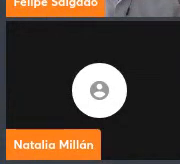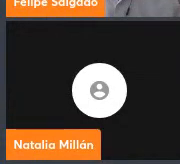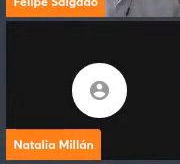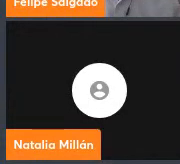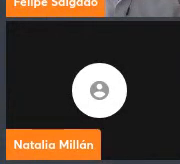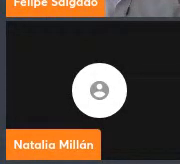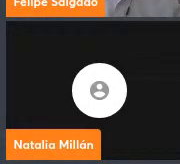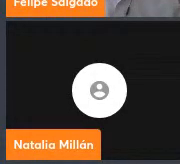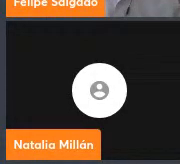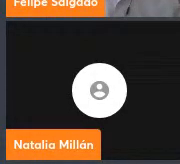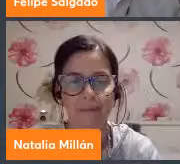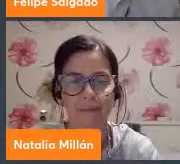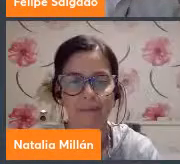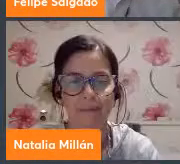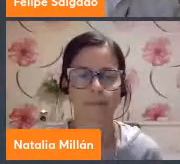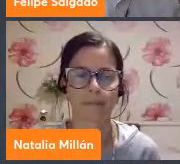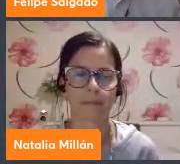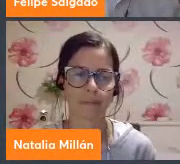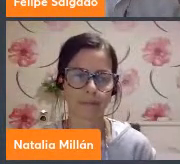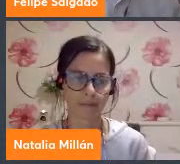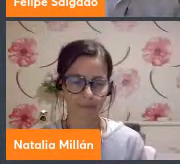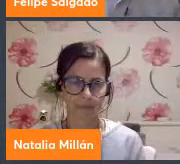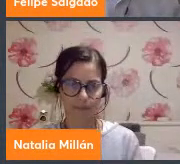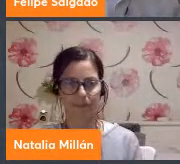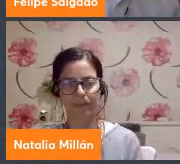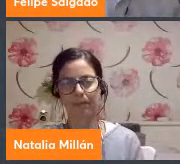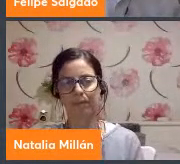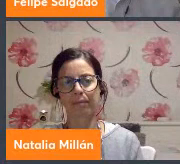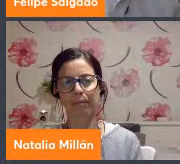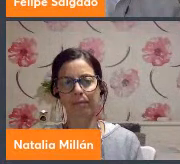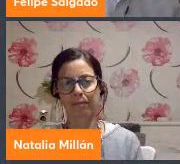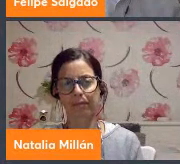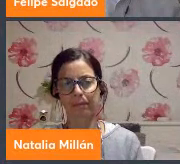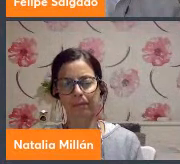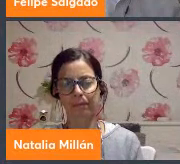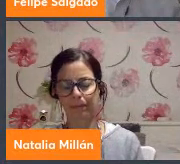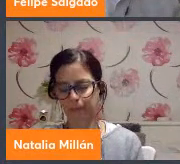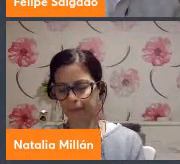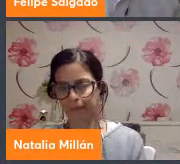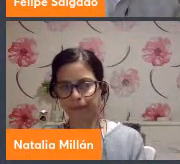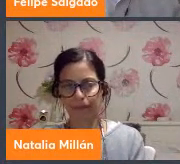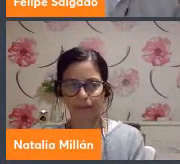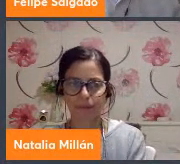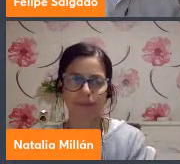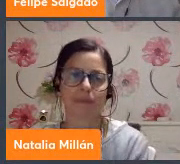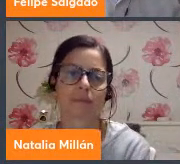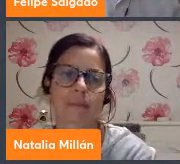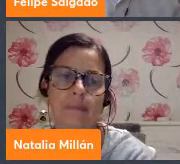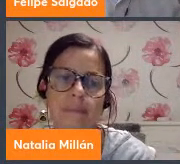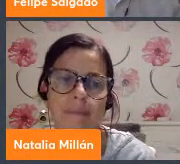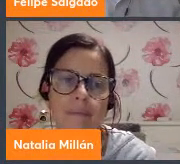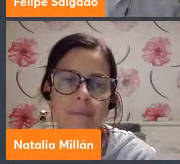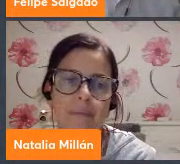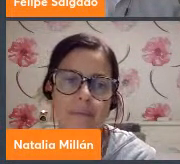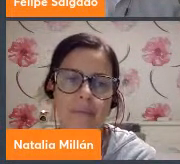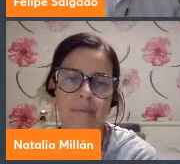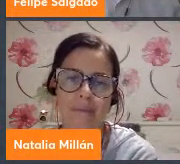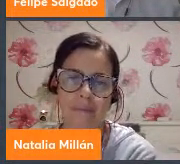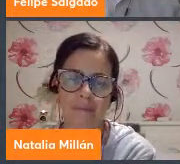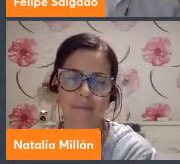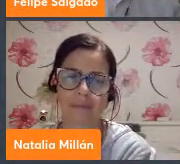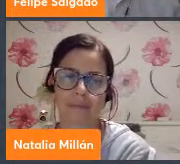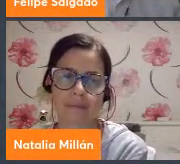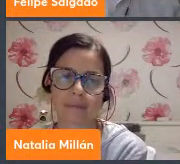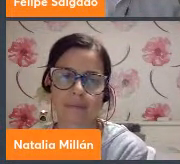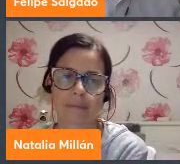también nuestros principios van muy poco respecto a a lo que está pasando actualmente tanto la crisis hídrica como el tema